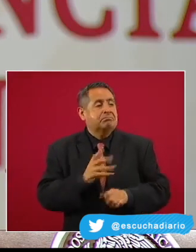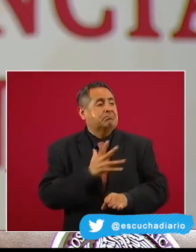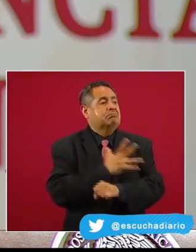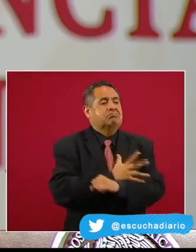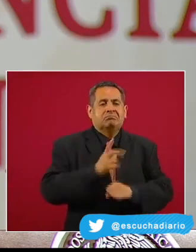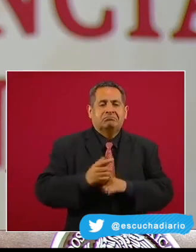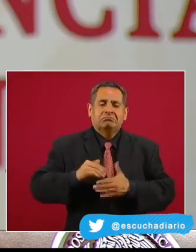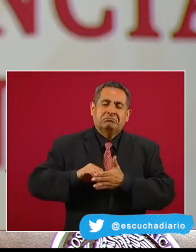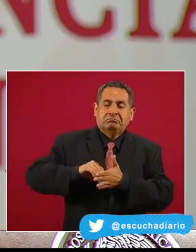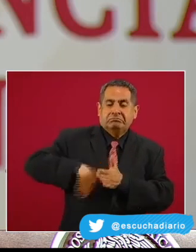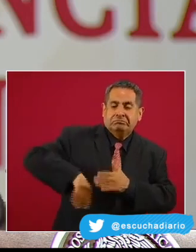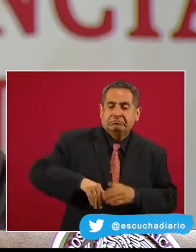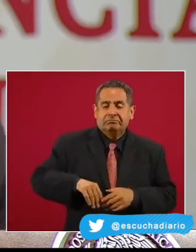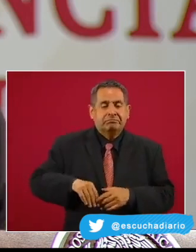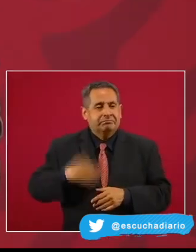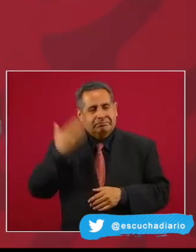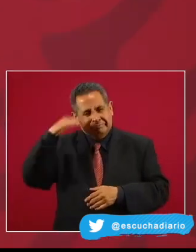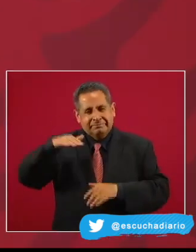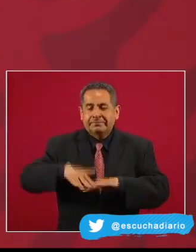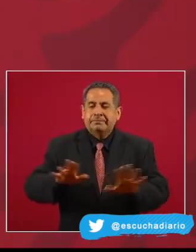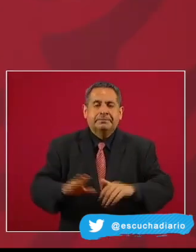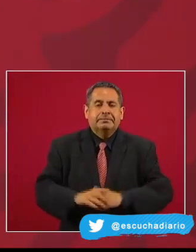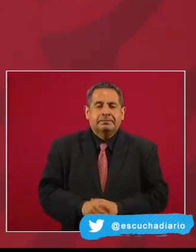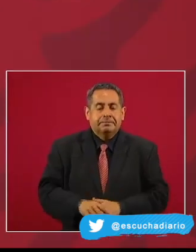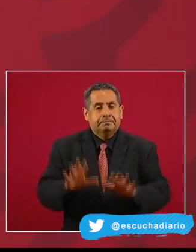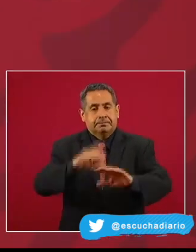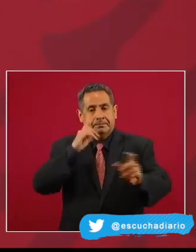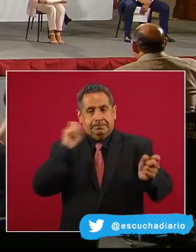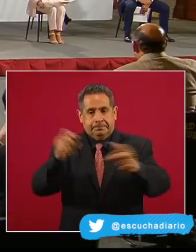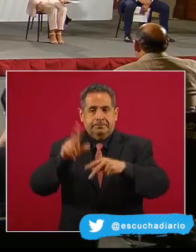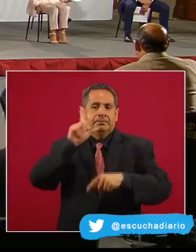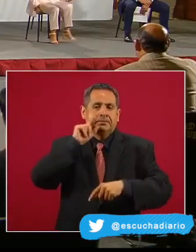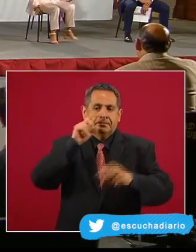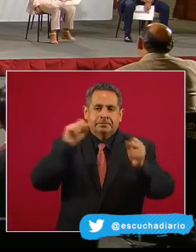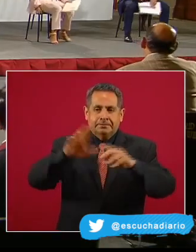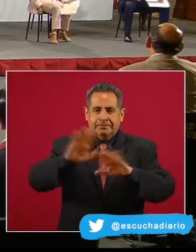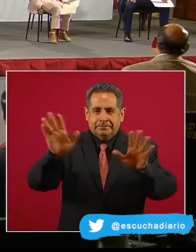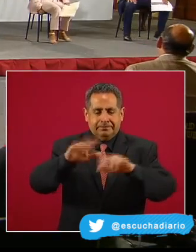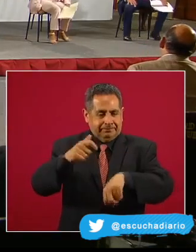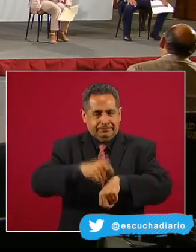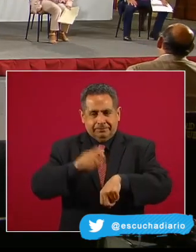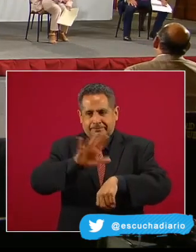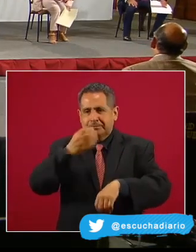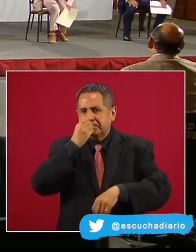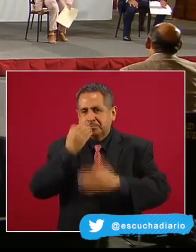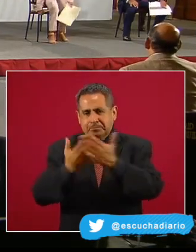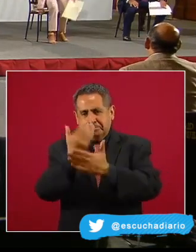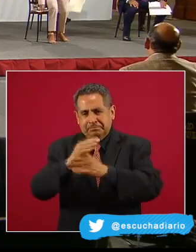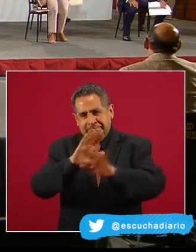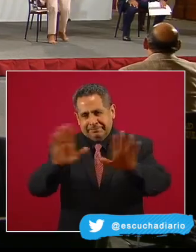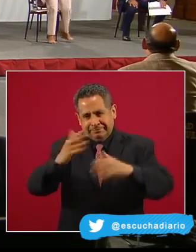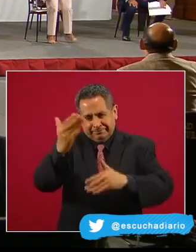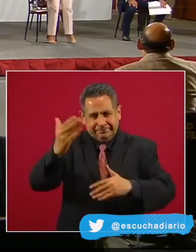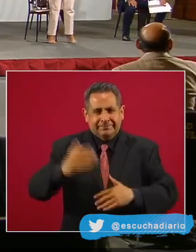Se la sabía de todas, todas. Bueno, ahí nos vemos mañana. Ya, ya es hora del desayuno, ya.